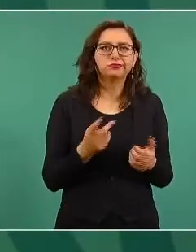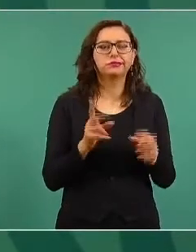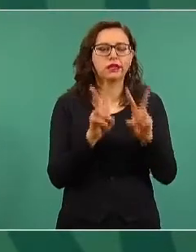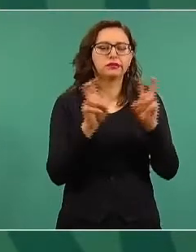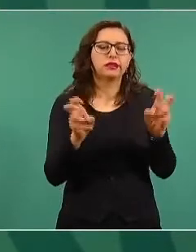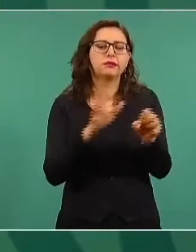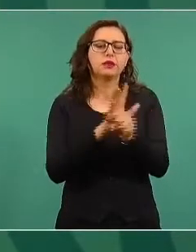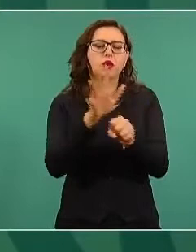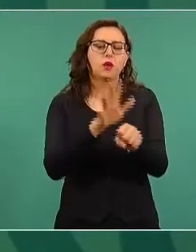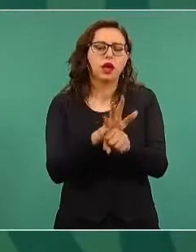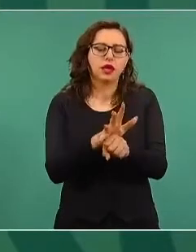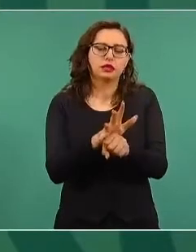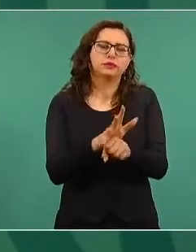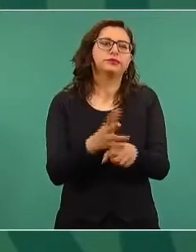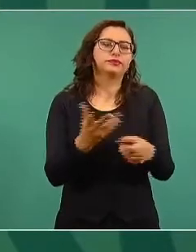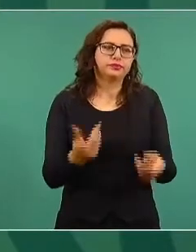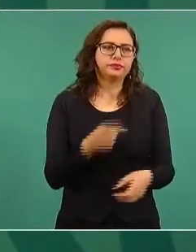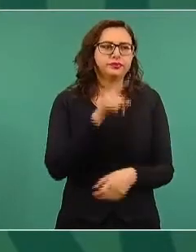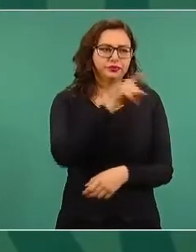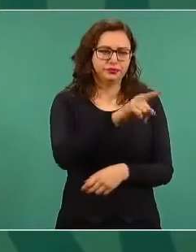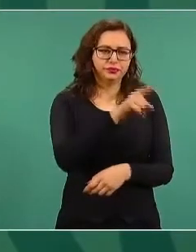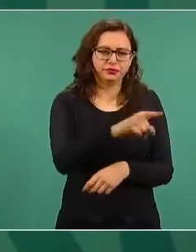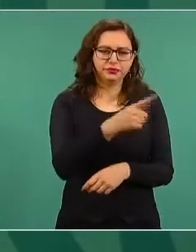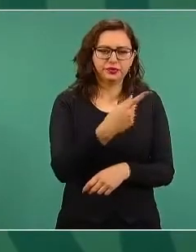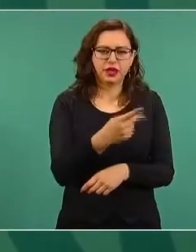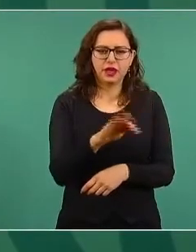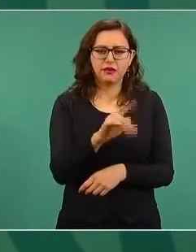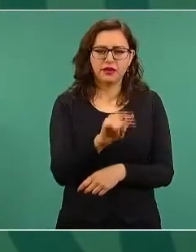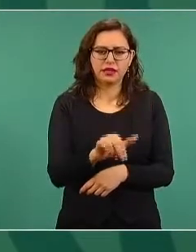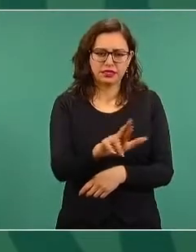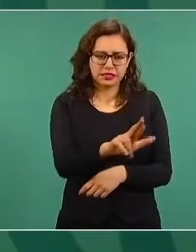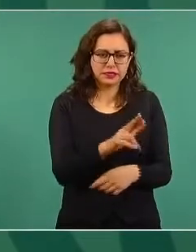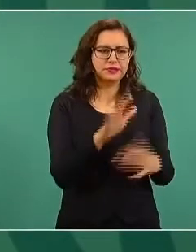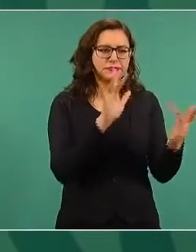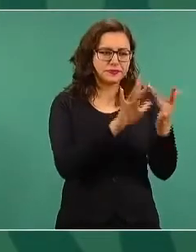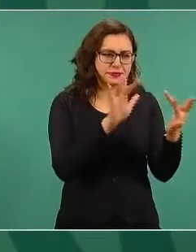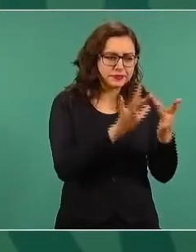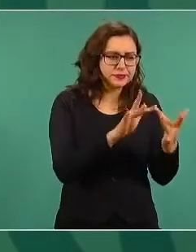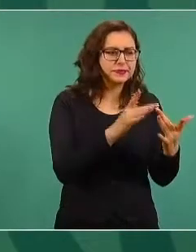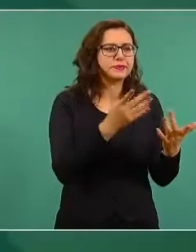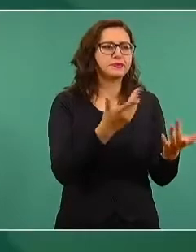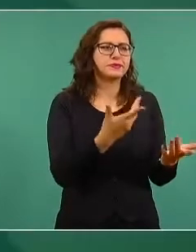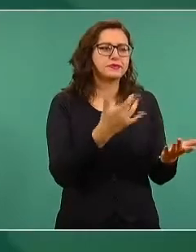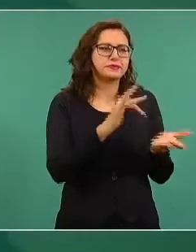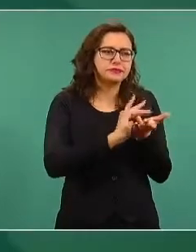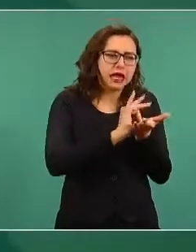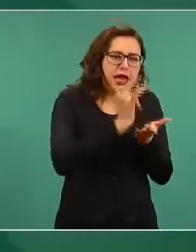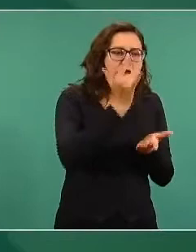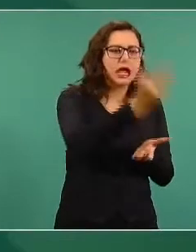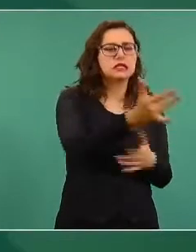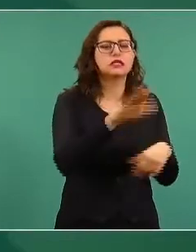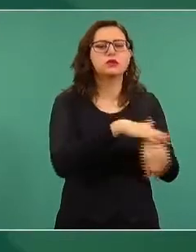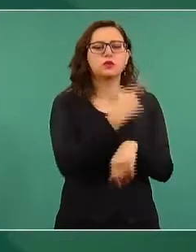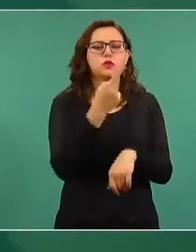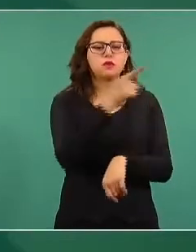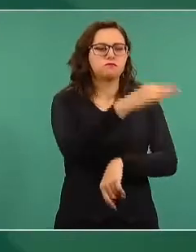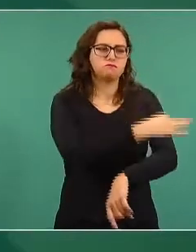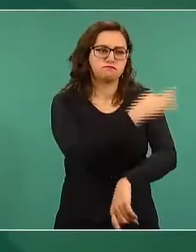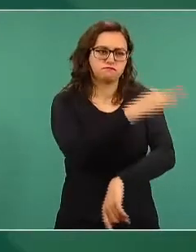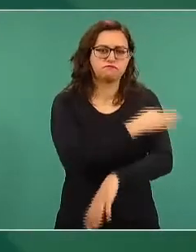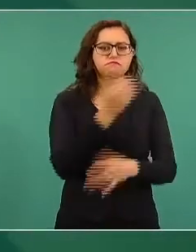porque esta farmacéutica está cumpliendo, nos está entregando la vacuna,